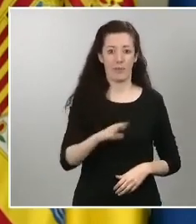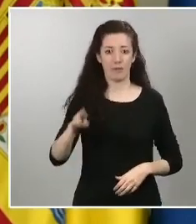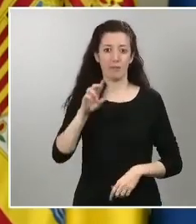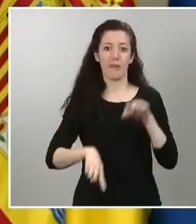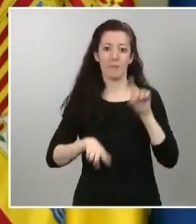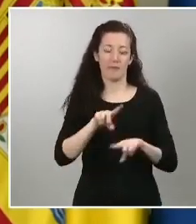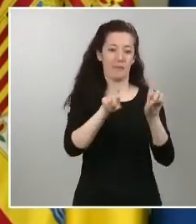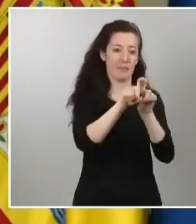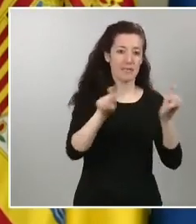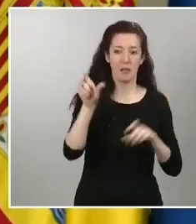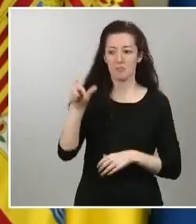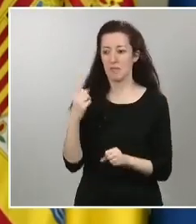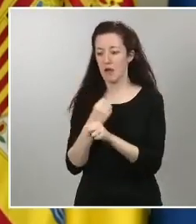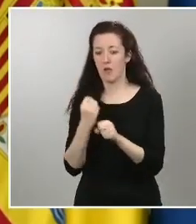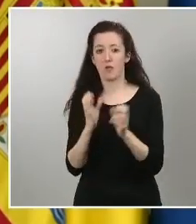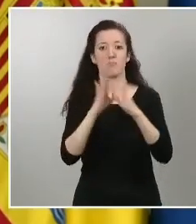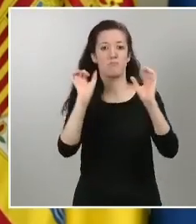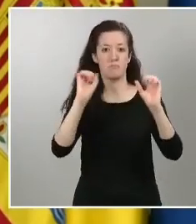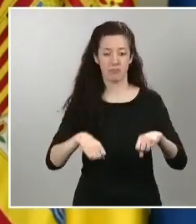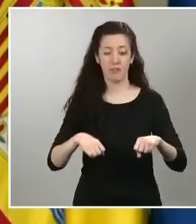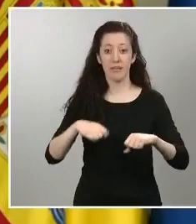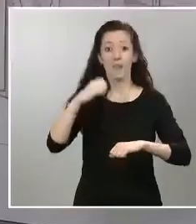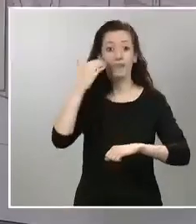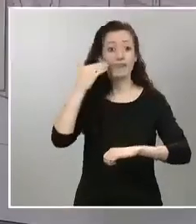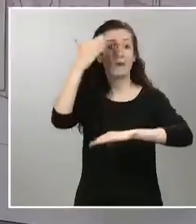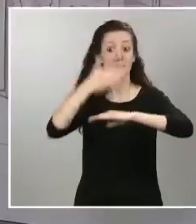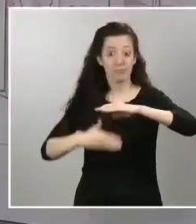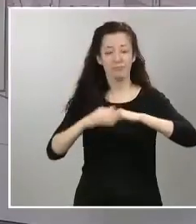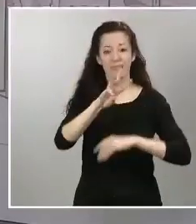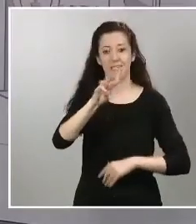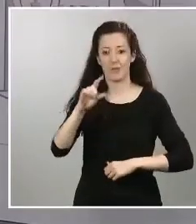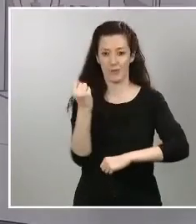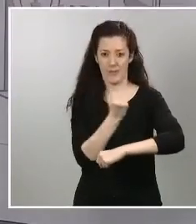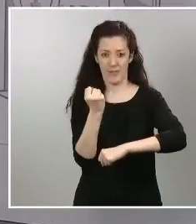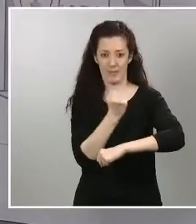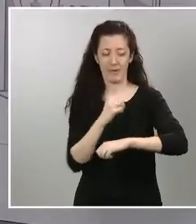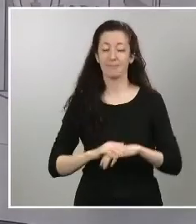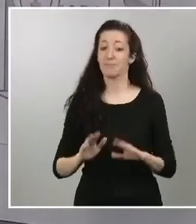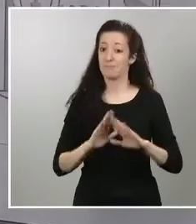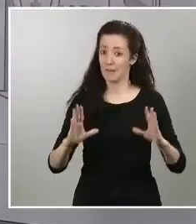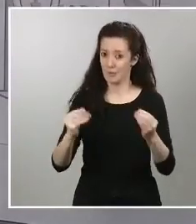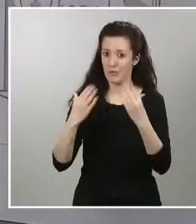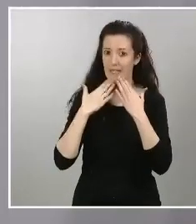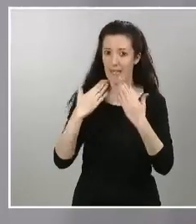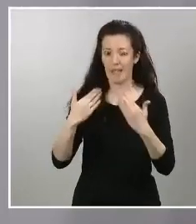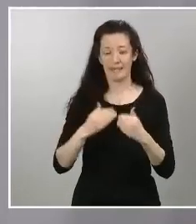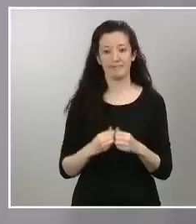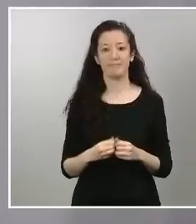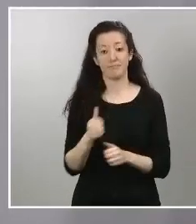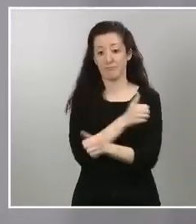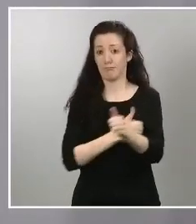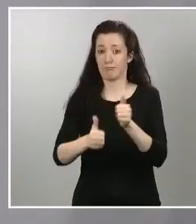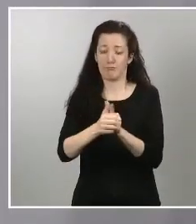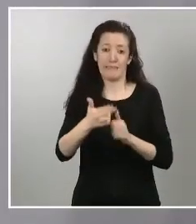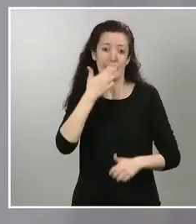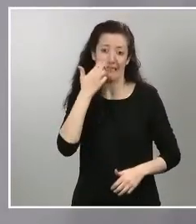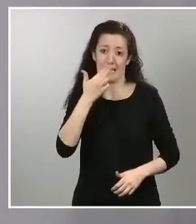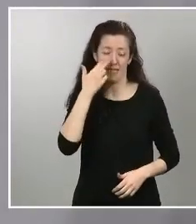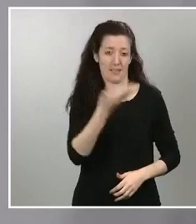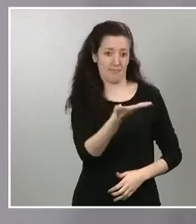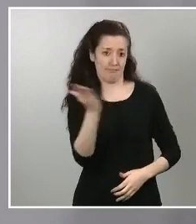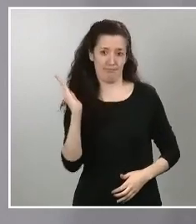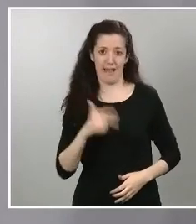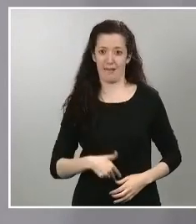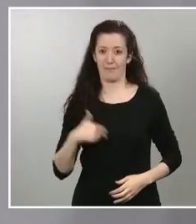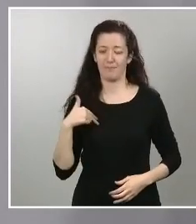por encima de los intereses particulares muchas gracias ministra de trabajo y ahora si les parece pasamos entonces a responder las